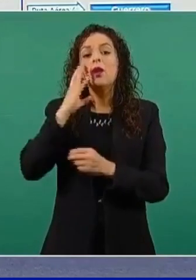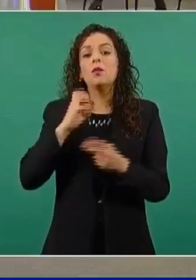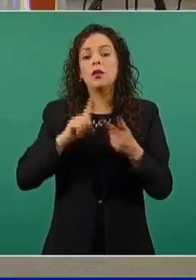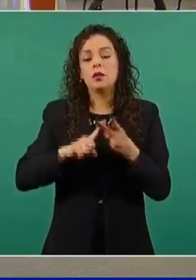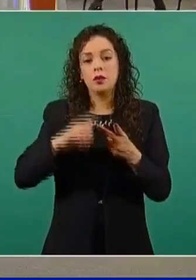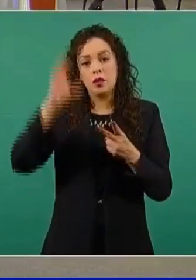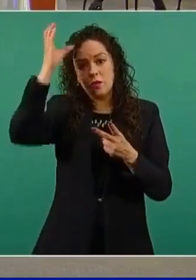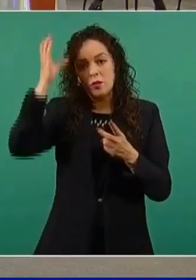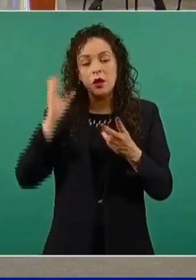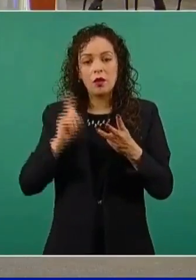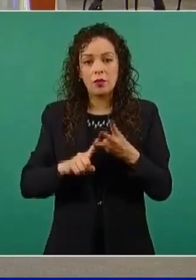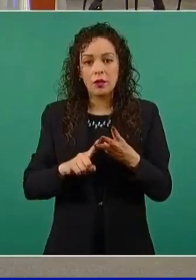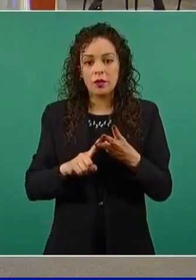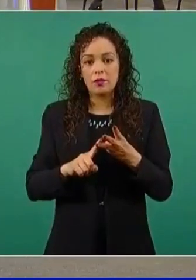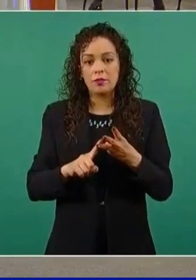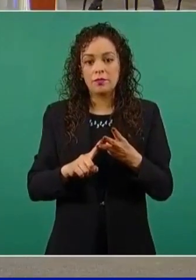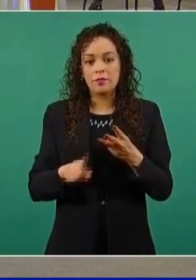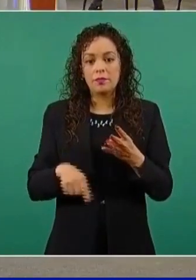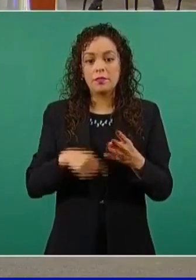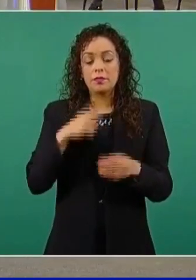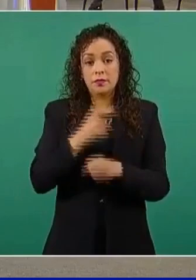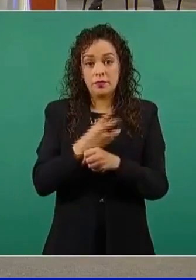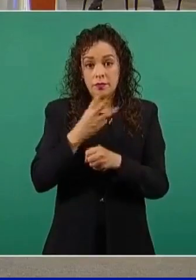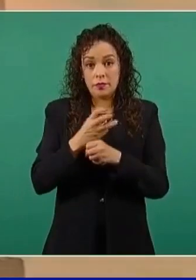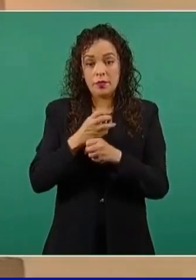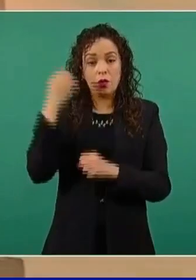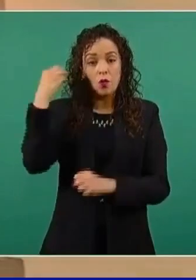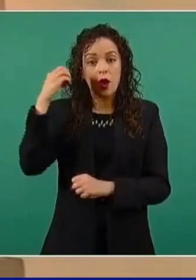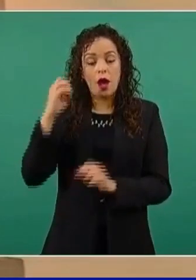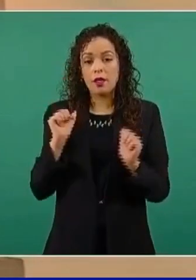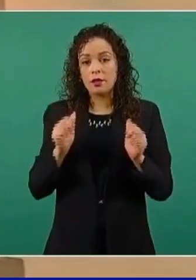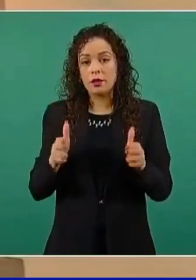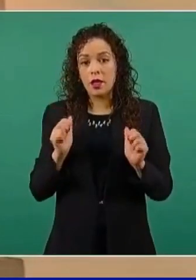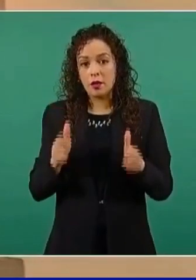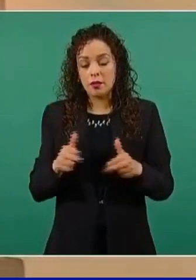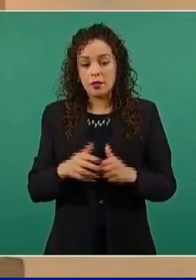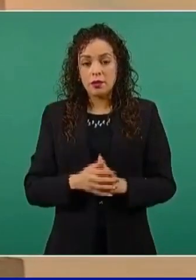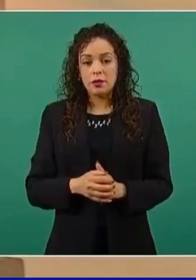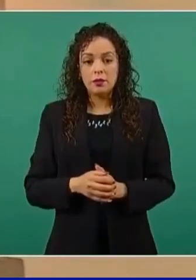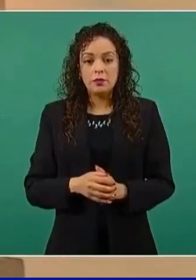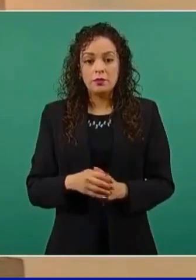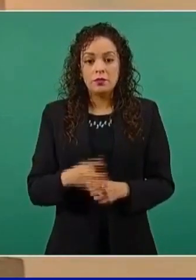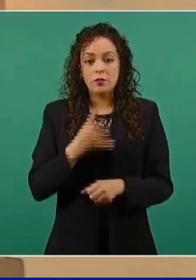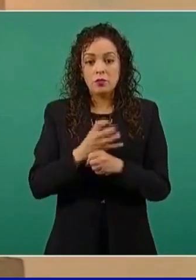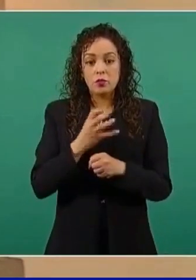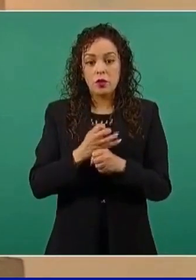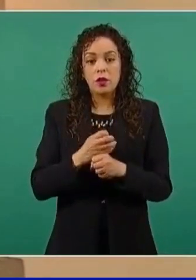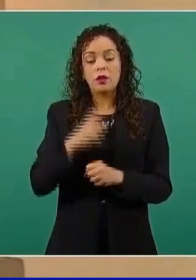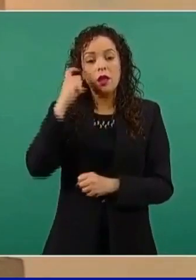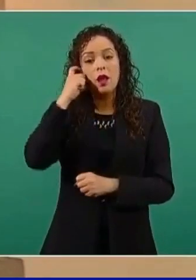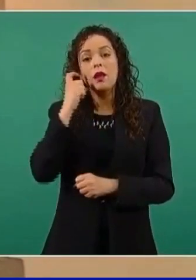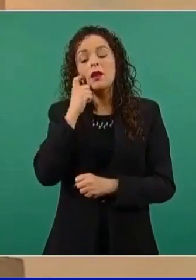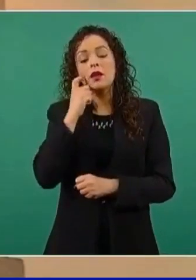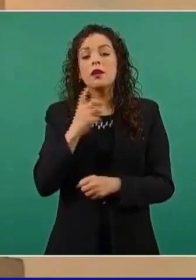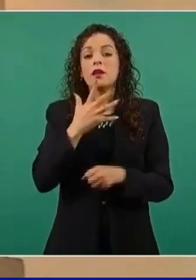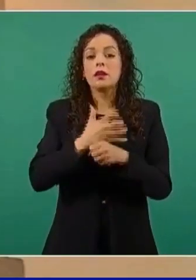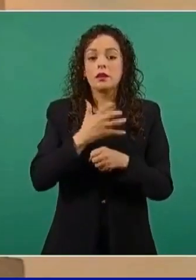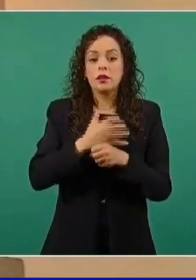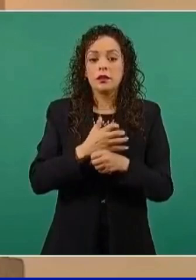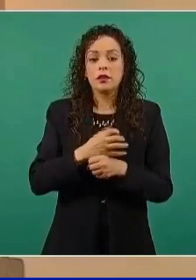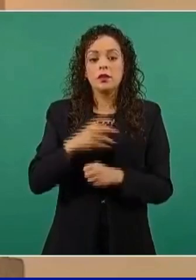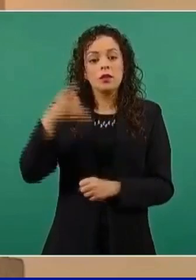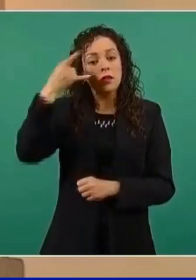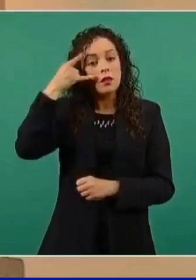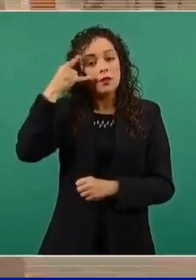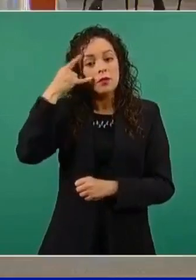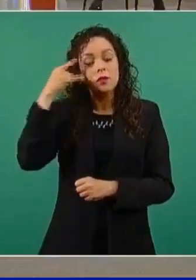La 3, Oaxaca y Chiapas. La 4, Guerrero. La 5, Campeche, Yucatán